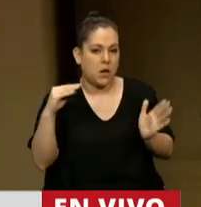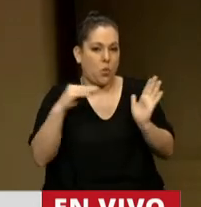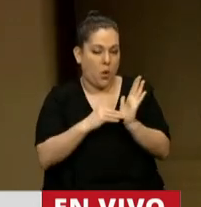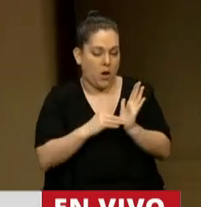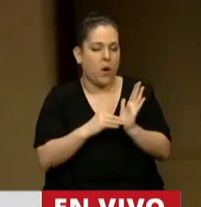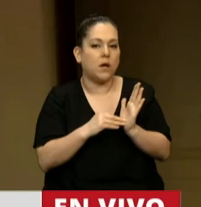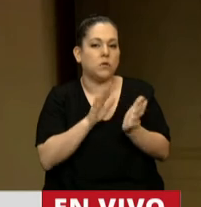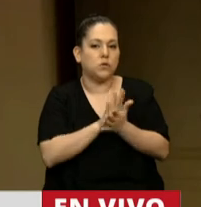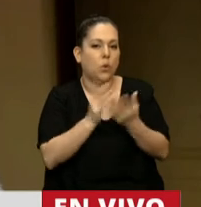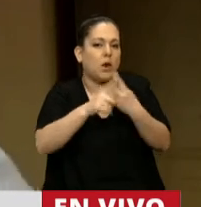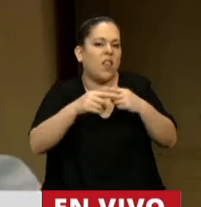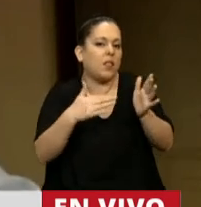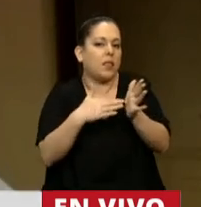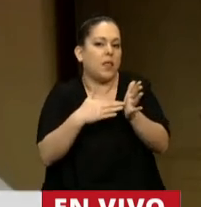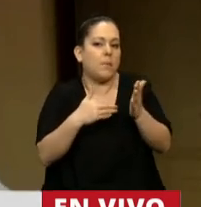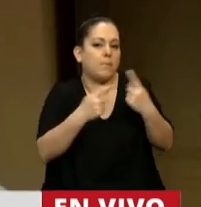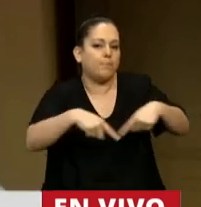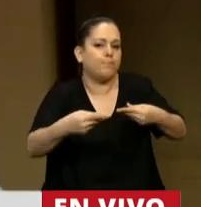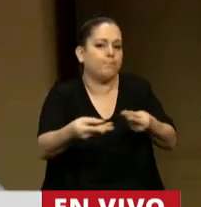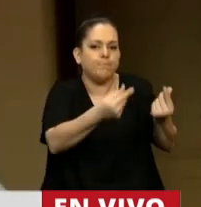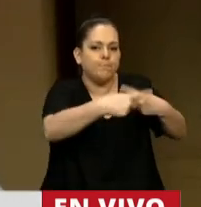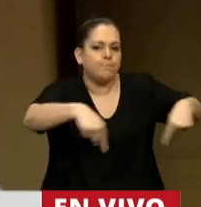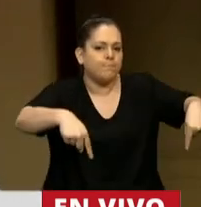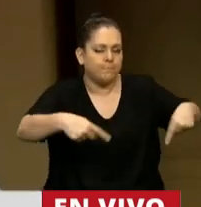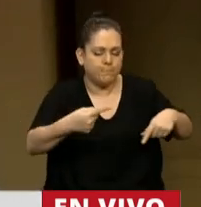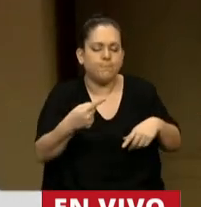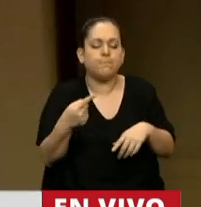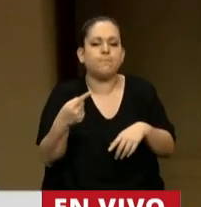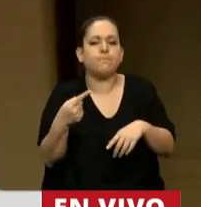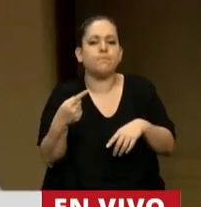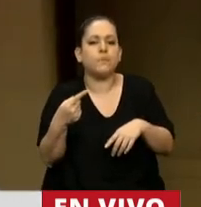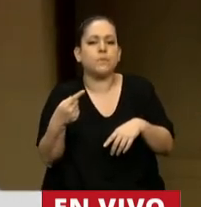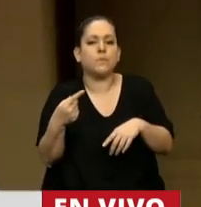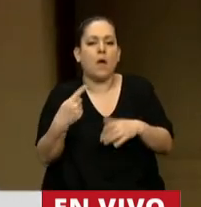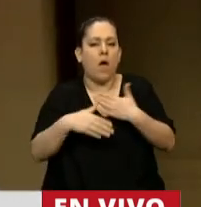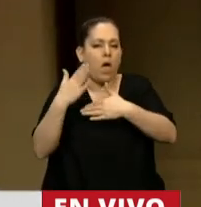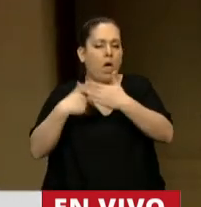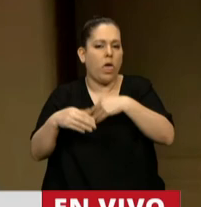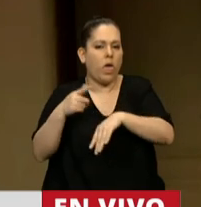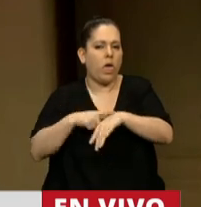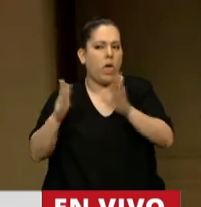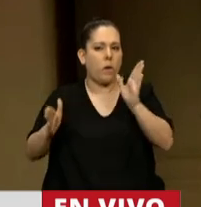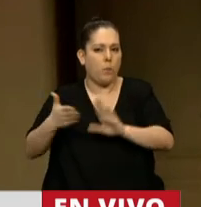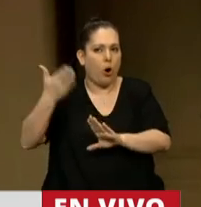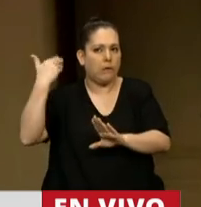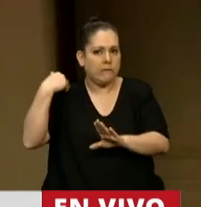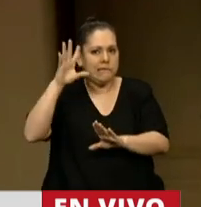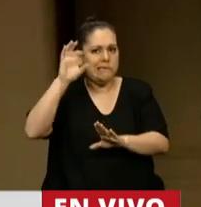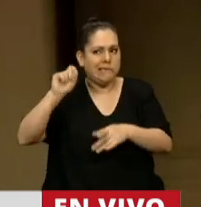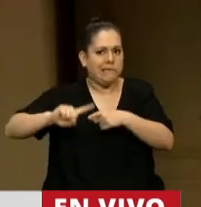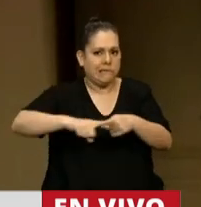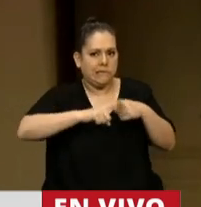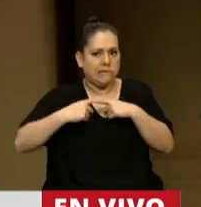atendiendo a las condiciones de mercado. Y recuerdo muy bien el debate en aquella época, fue muy arduo el debate en aquella época cuando nosotros pedíamos más